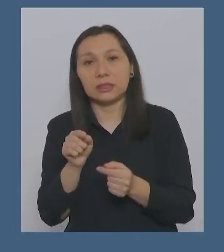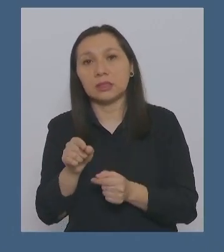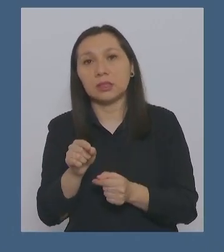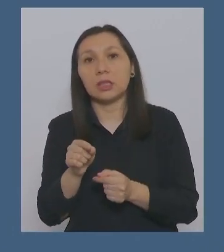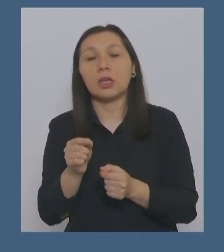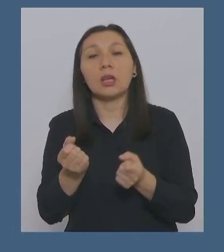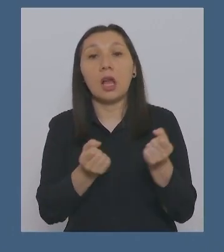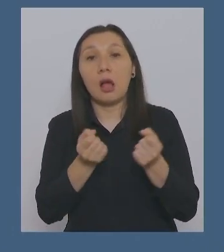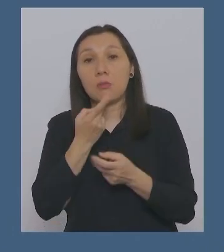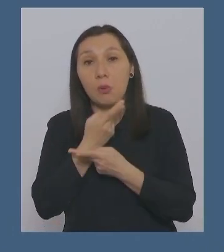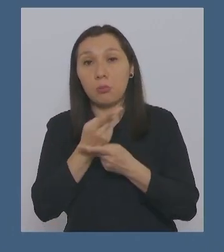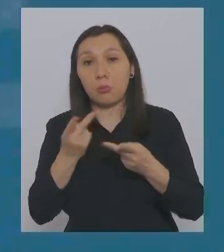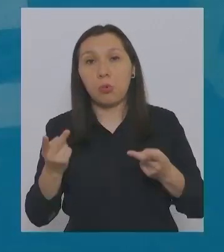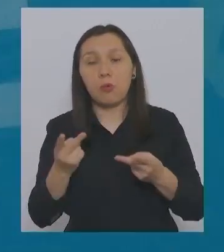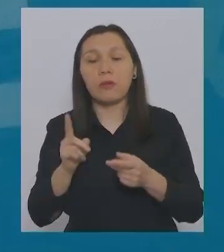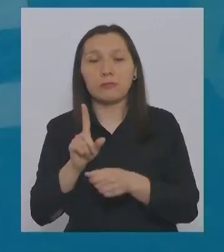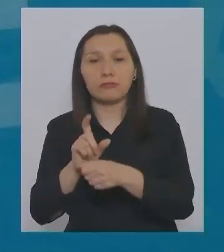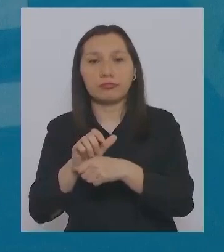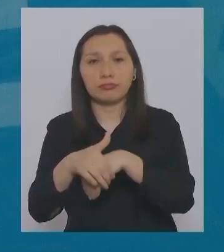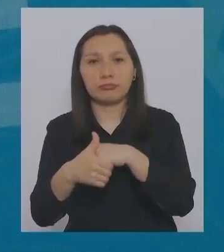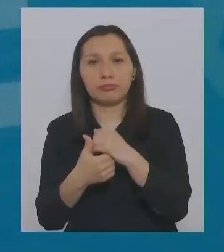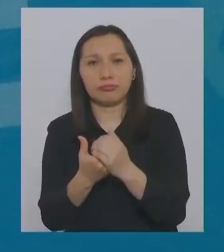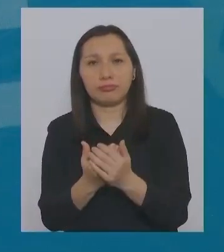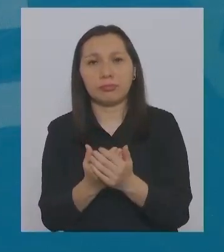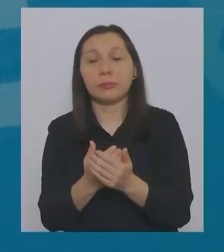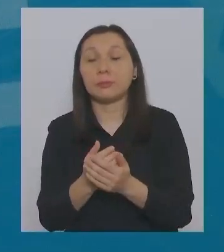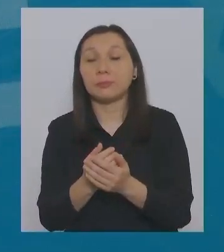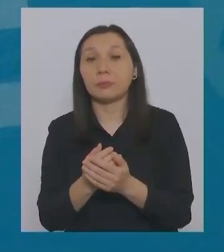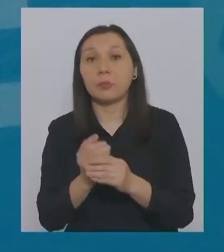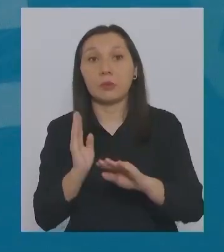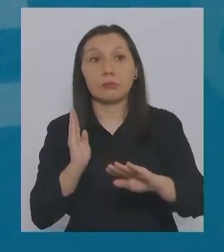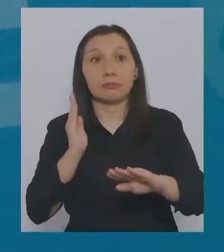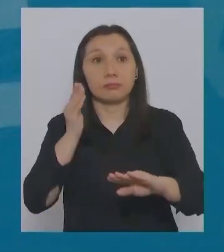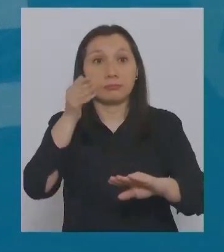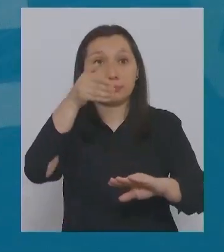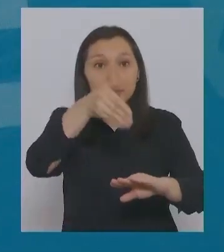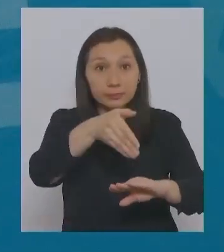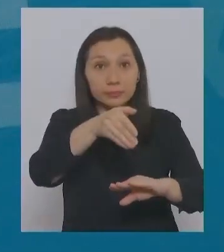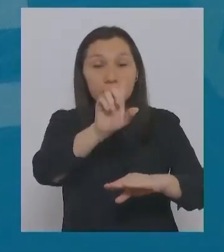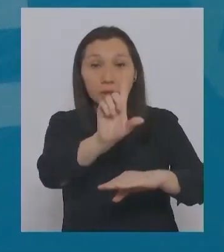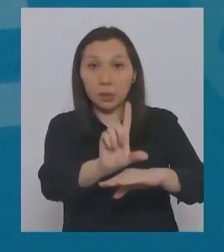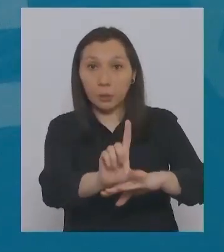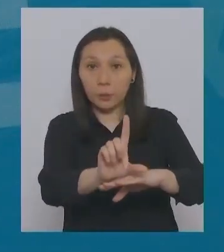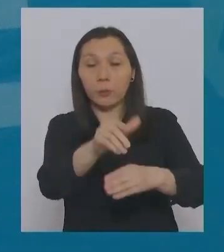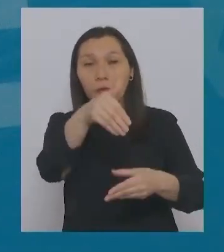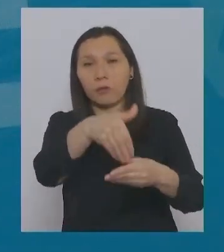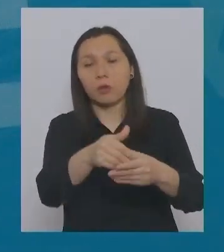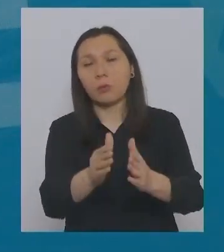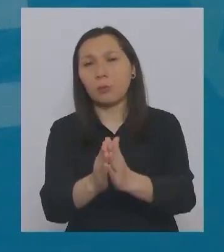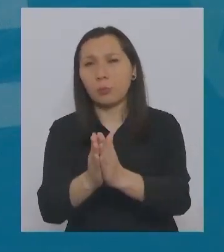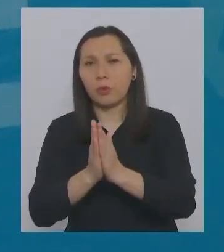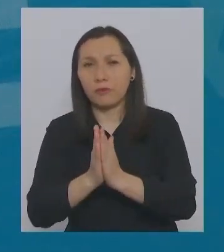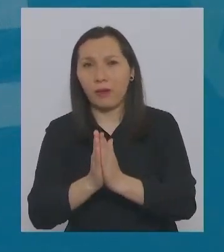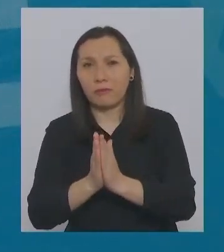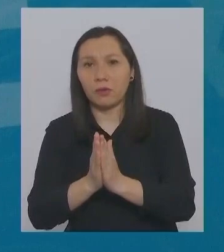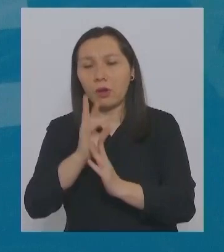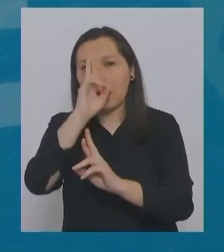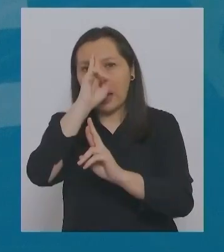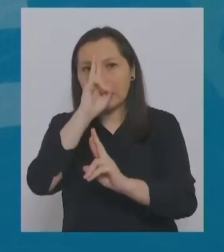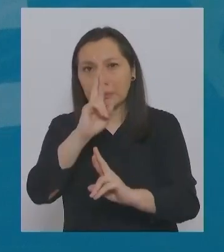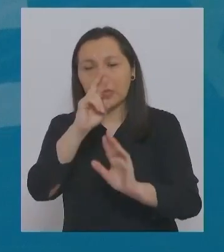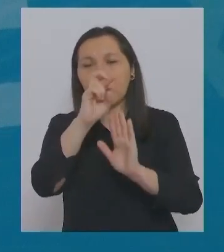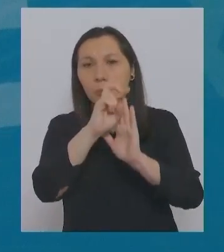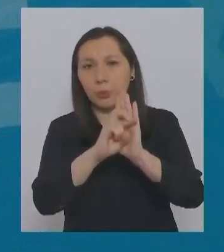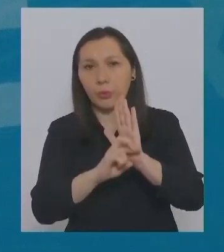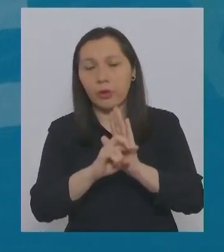transporte público, usar alcohol gel. Al llegar al local de votación, por favor, respete los